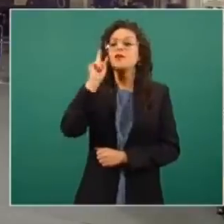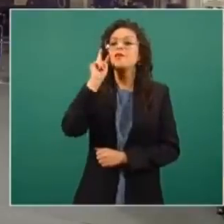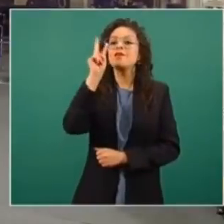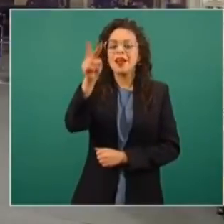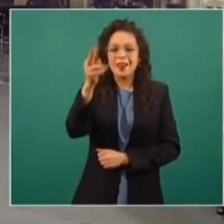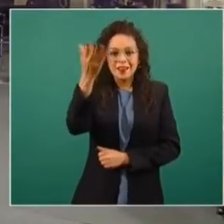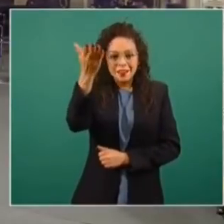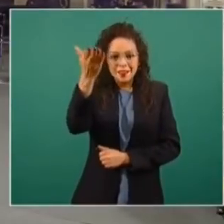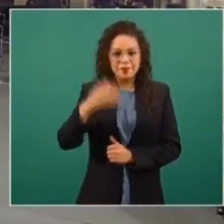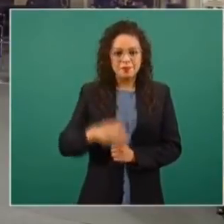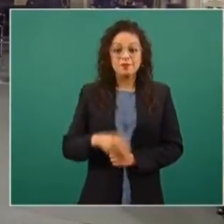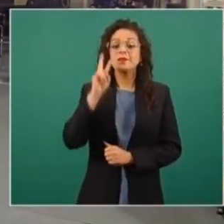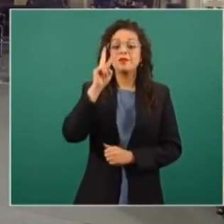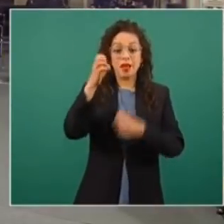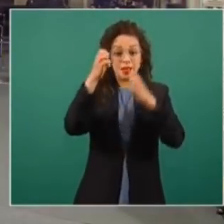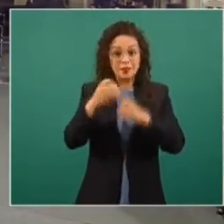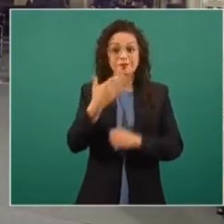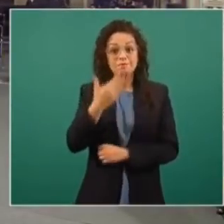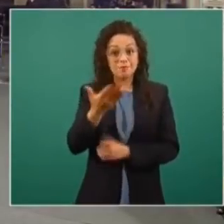Y verte muy bien,